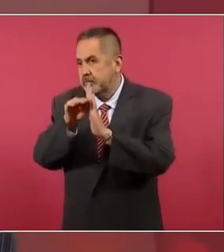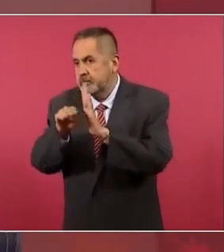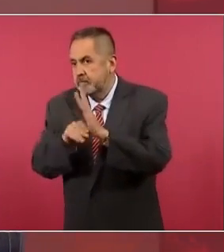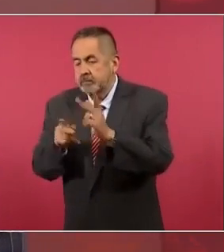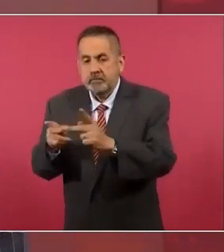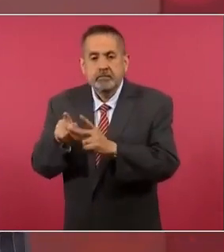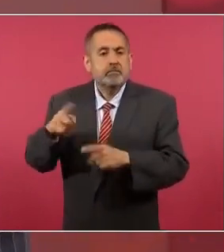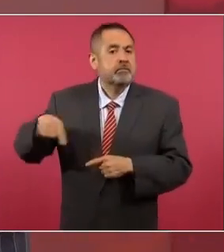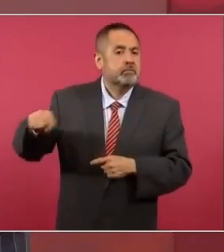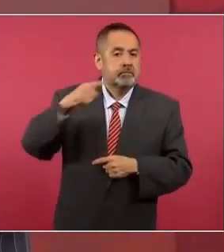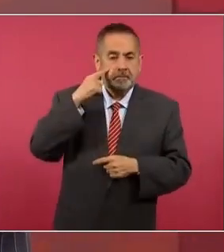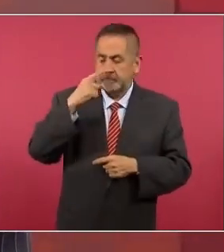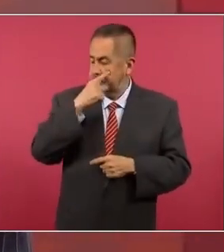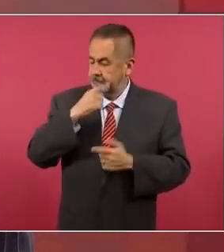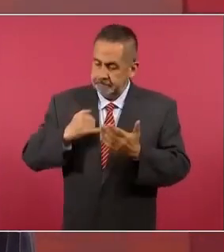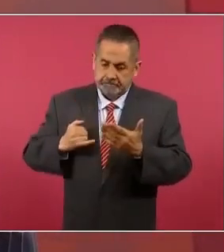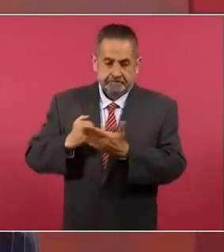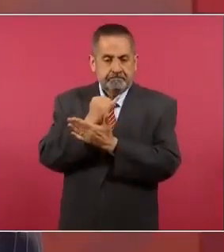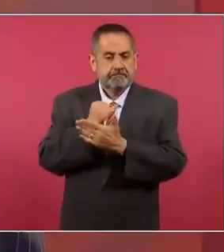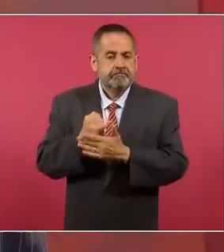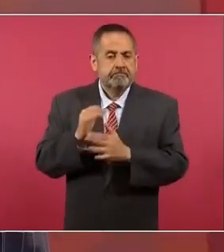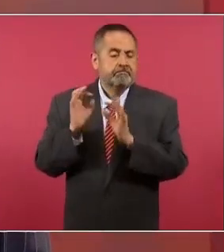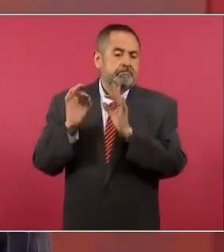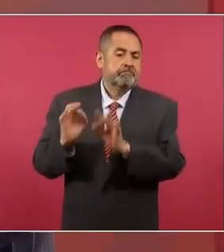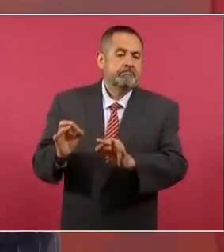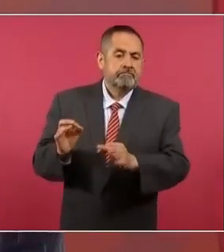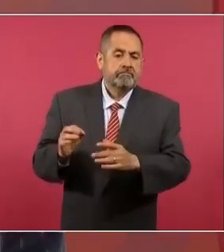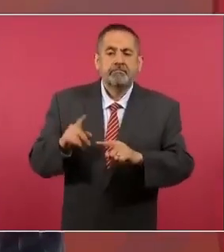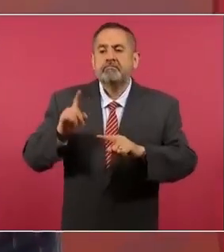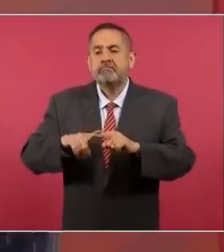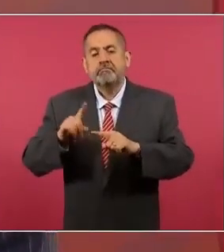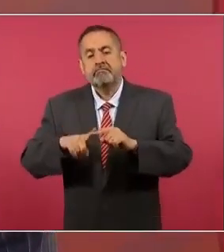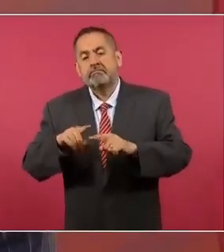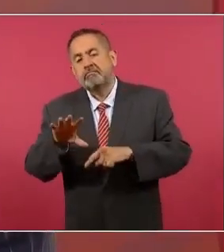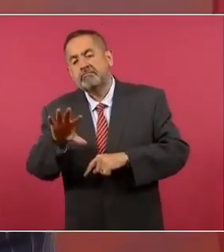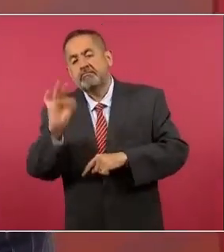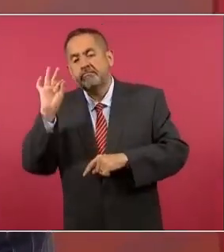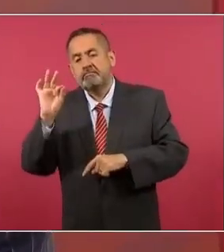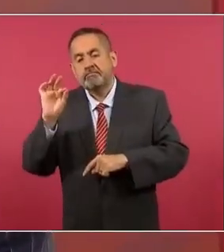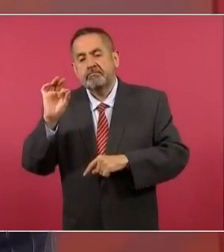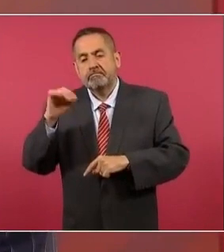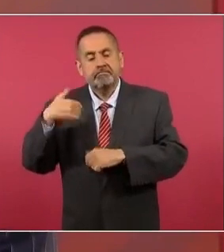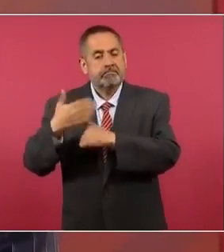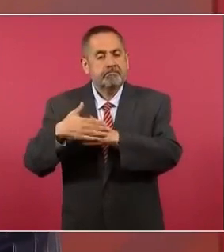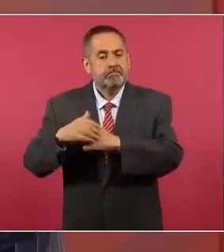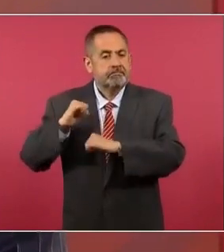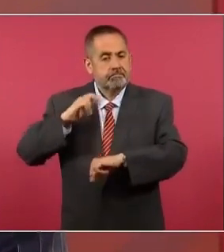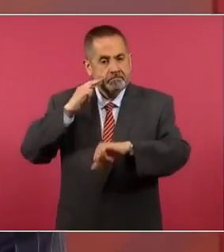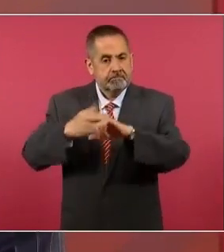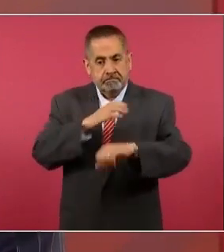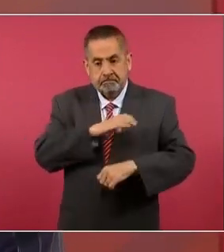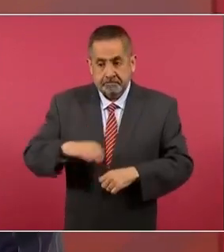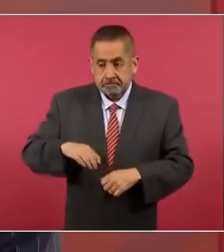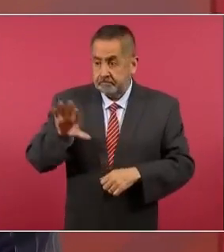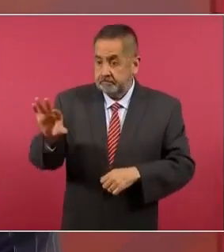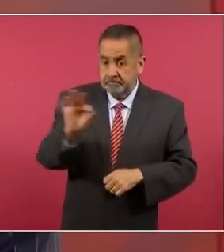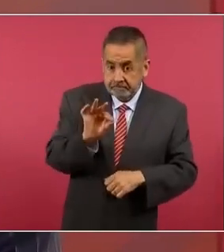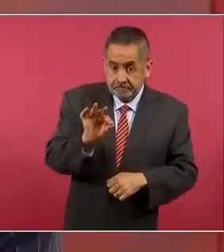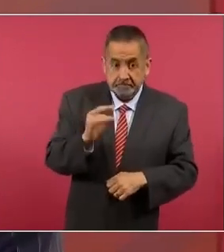gente va a decidir a quién quiere. Y es a quien vamos a apoyar,